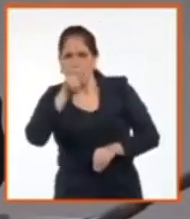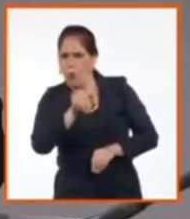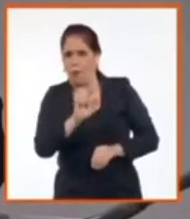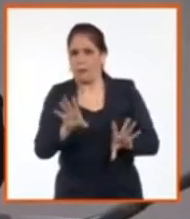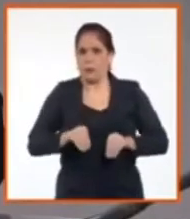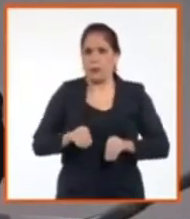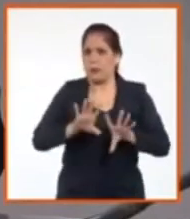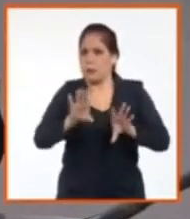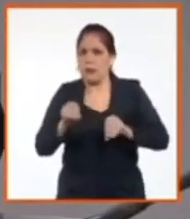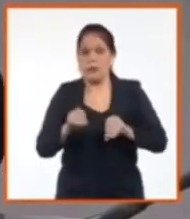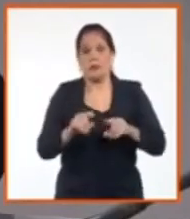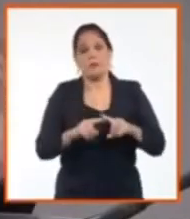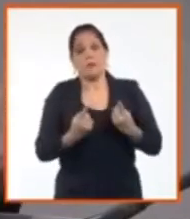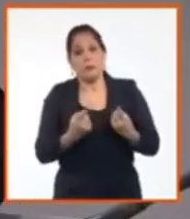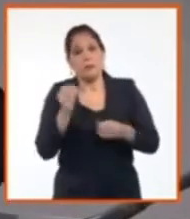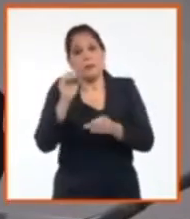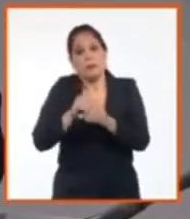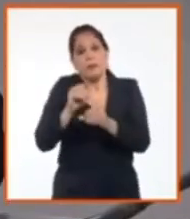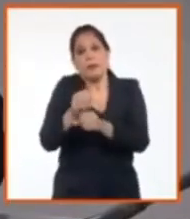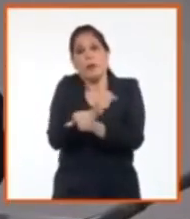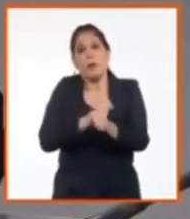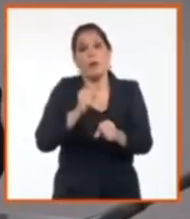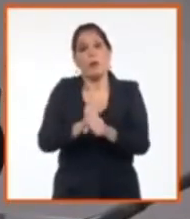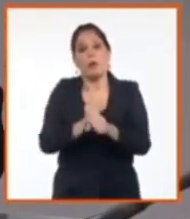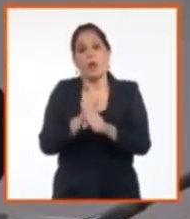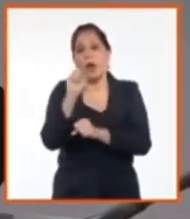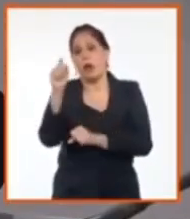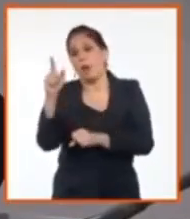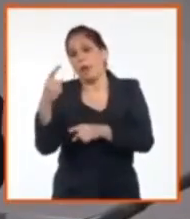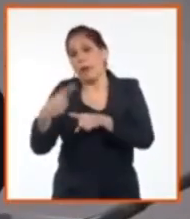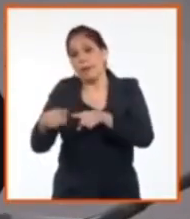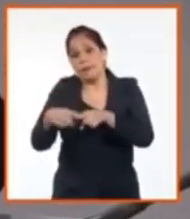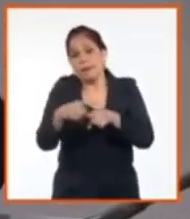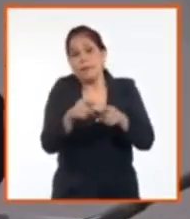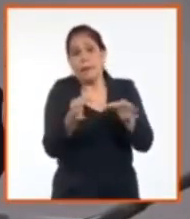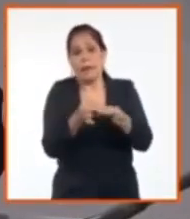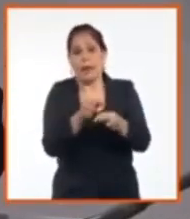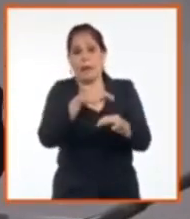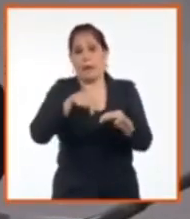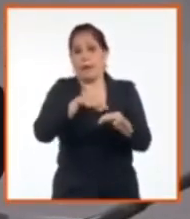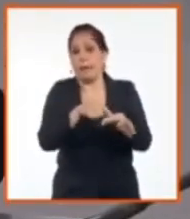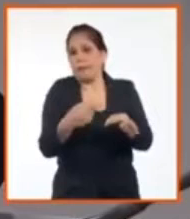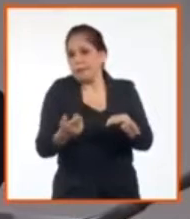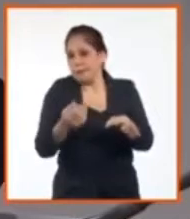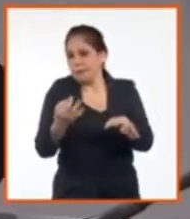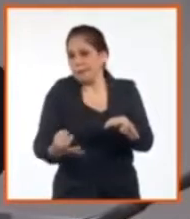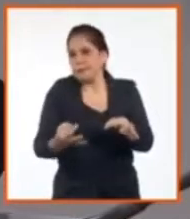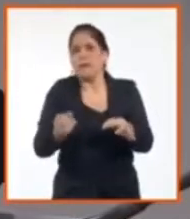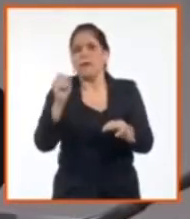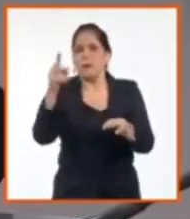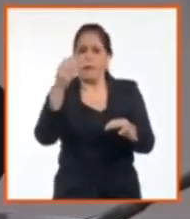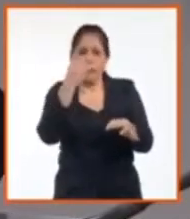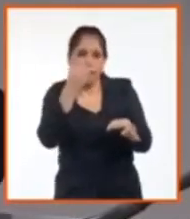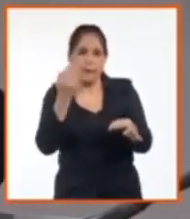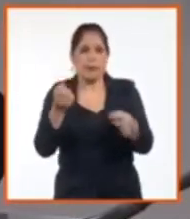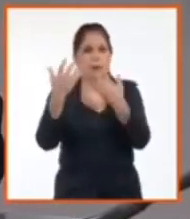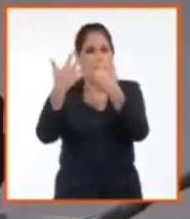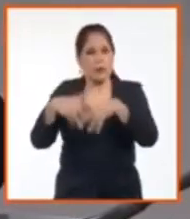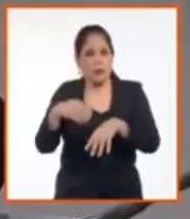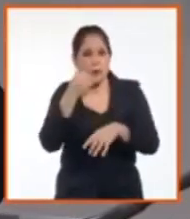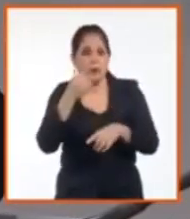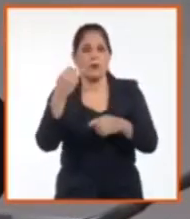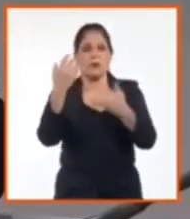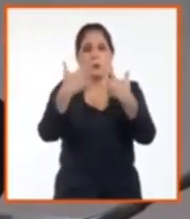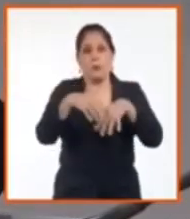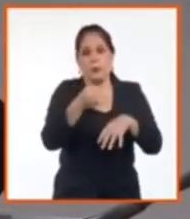ingresar dinero para usarlo en cuestiones como esta, ¿no? En la compra de alimentos, para producir alimentos, para producir